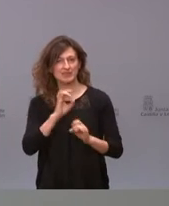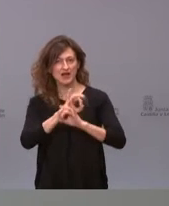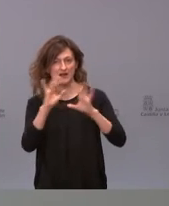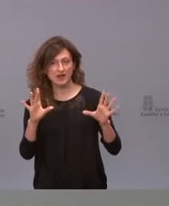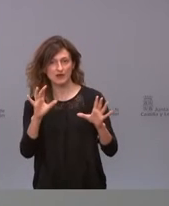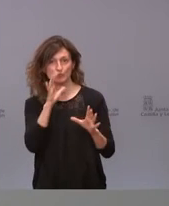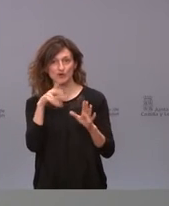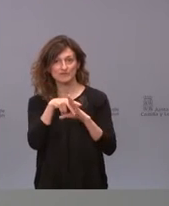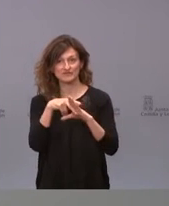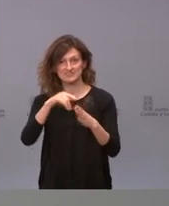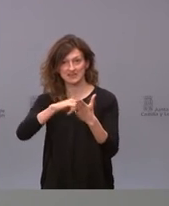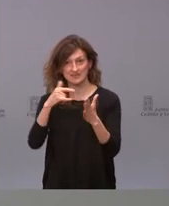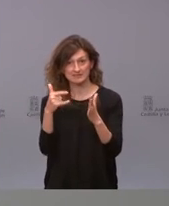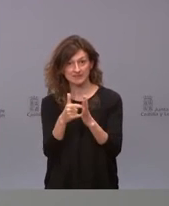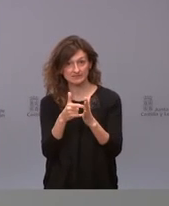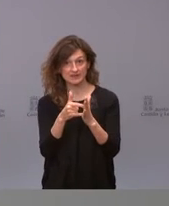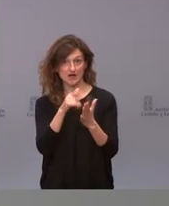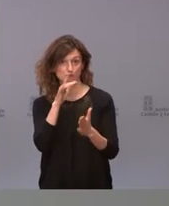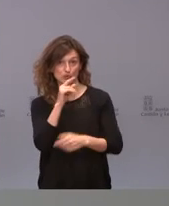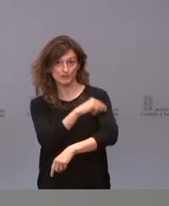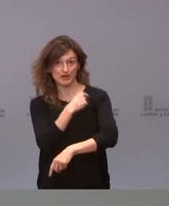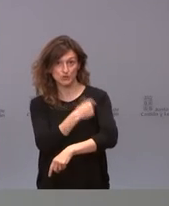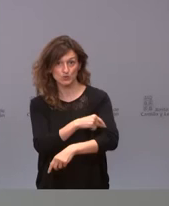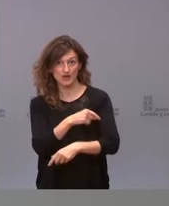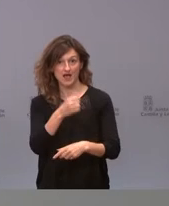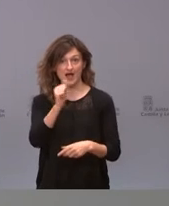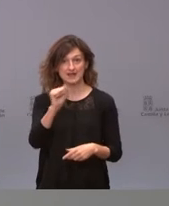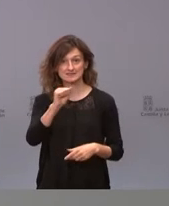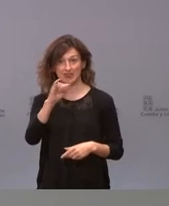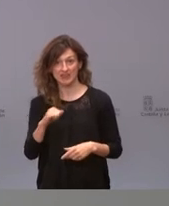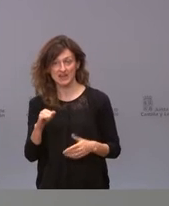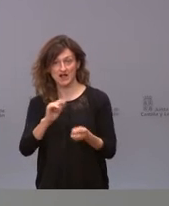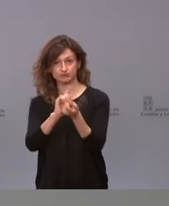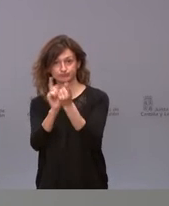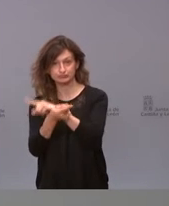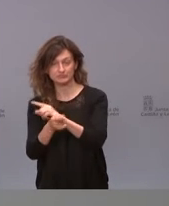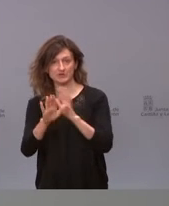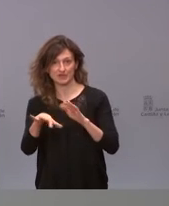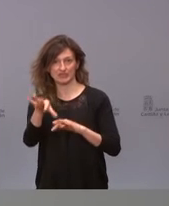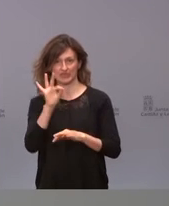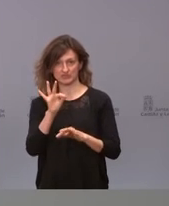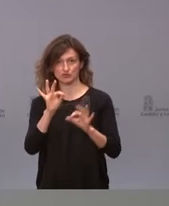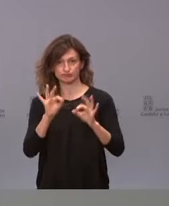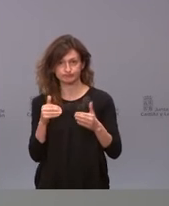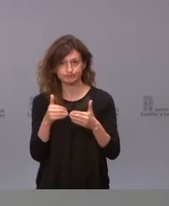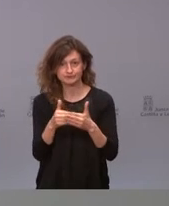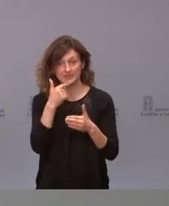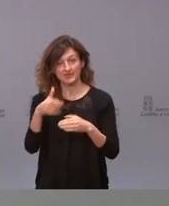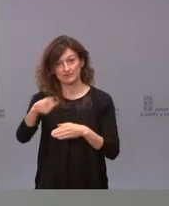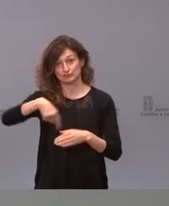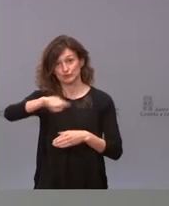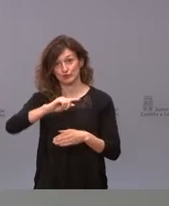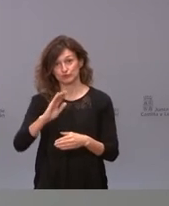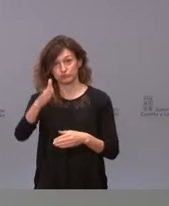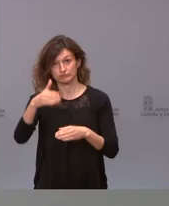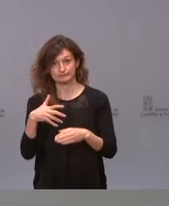un cambio en la ficha técnica de la vacuna de AstraZeneca y tuvimos que tomar esa decisión y por lo tanto, lamentar las molestias que hemos